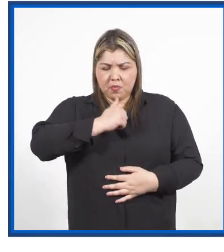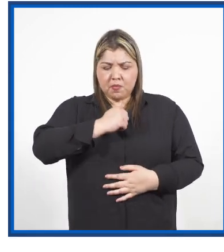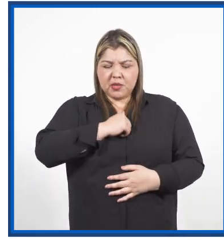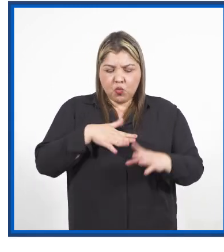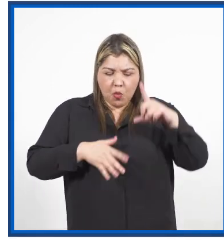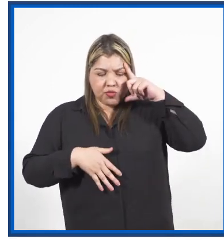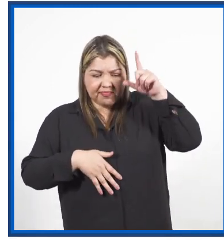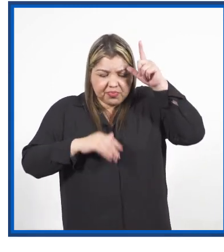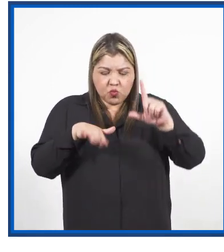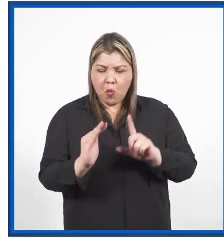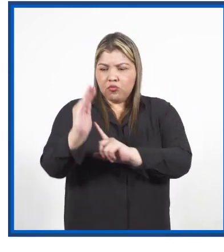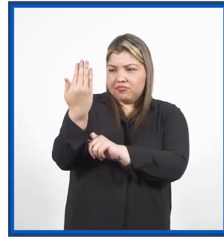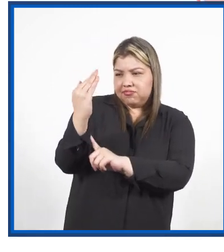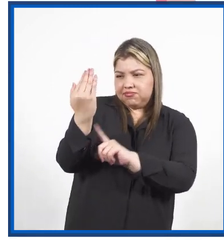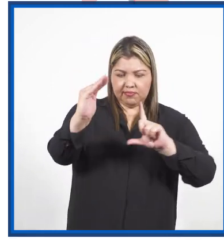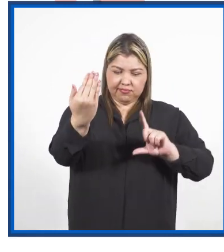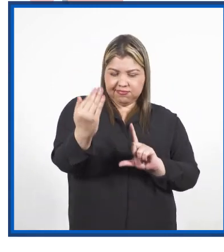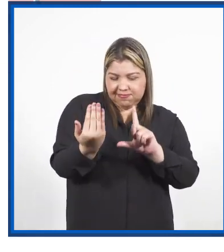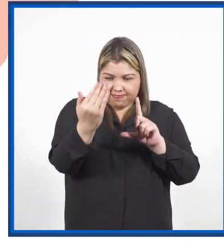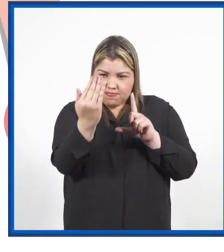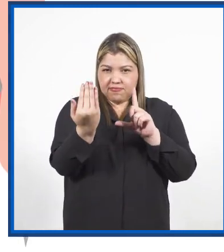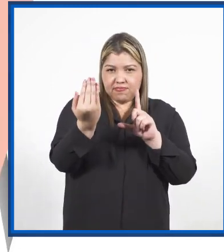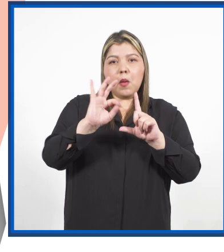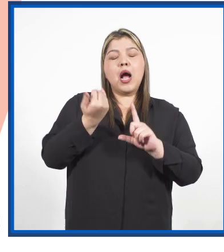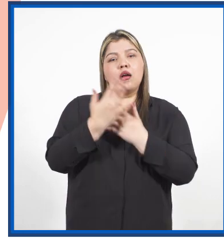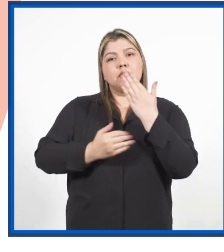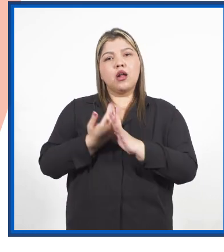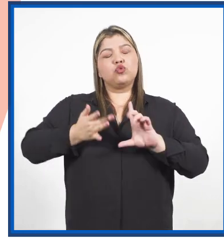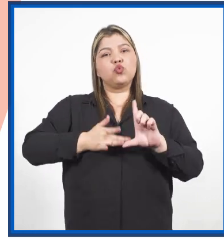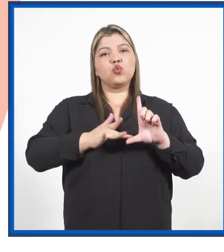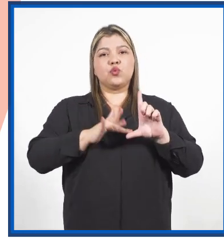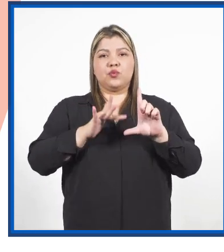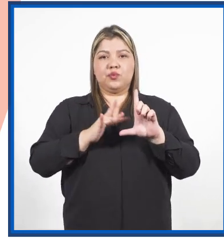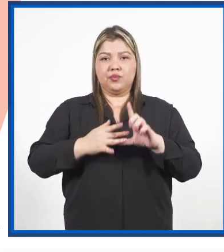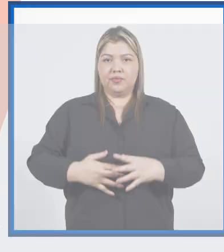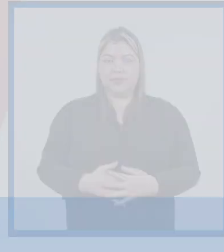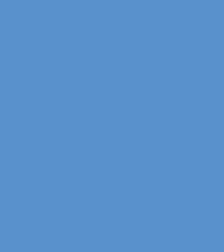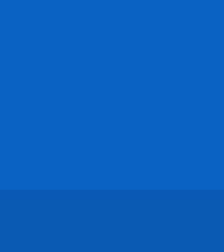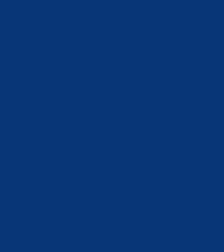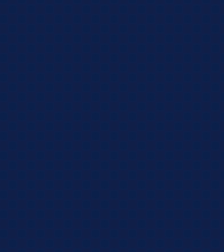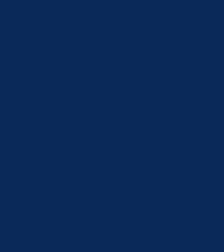Autoconocimiento de la zona genital con espejo y tacto.